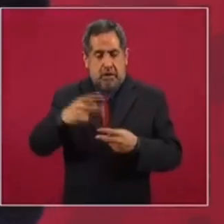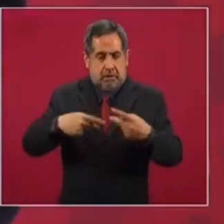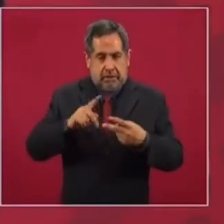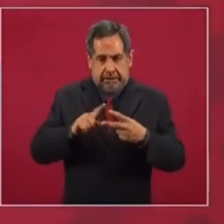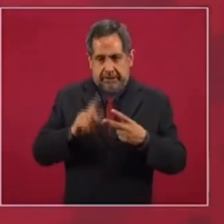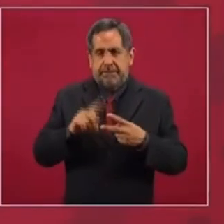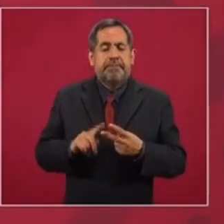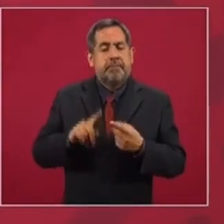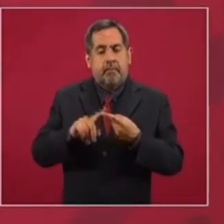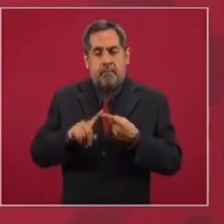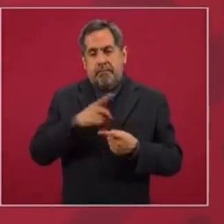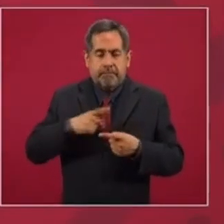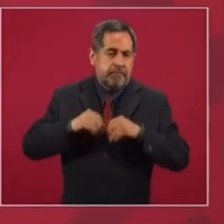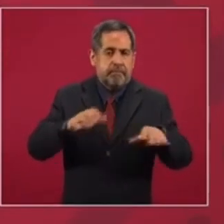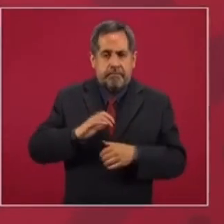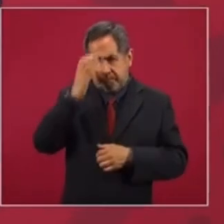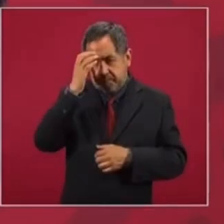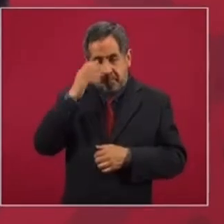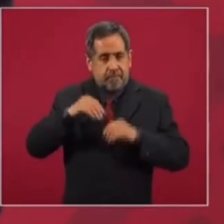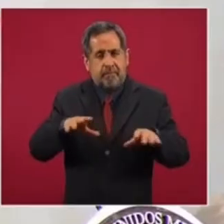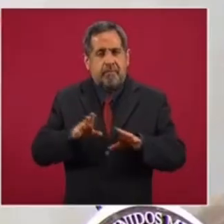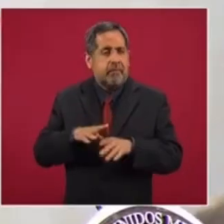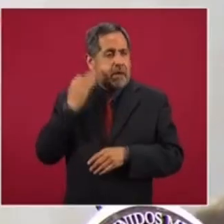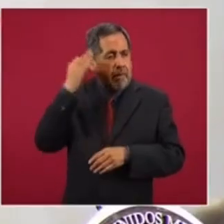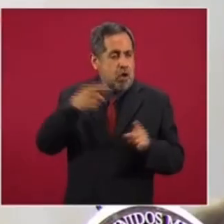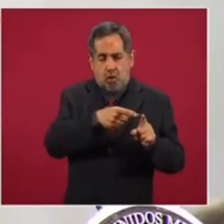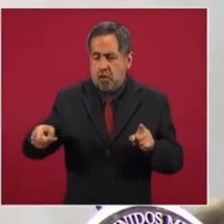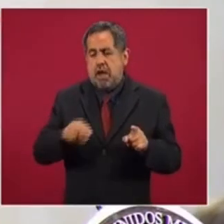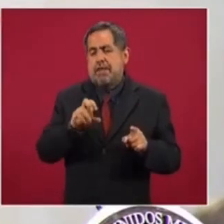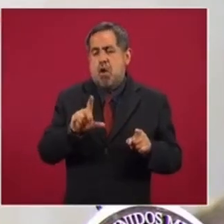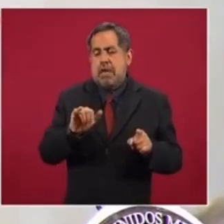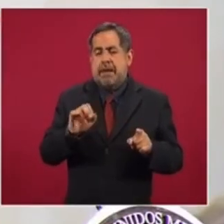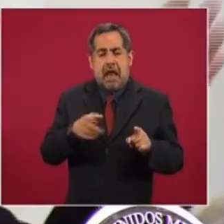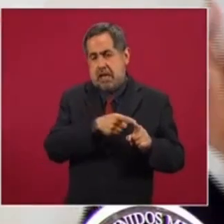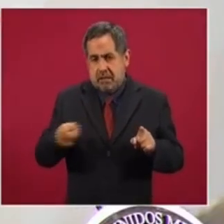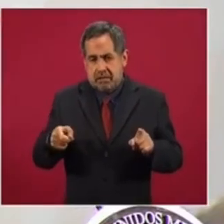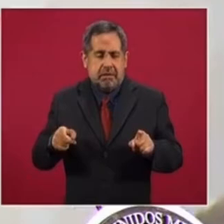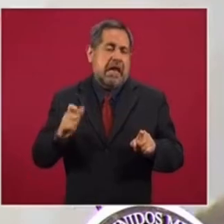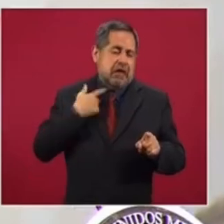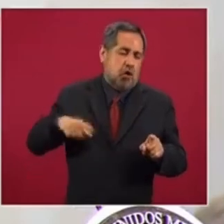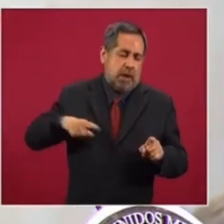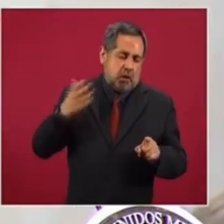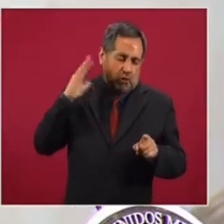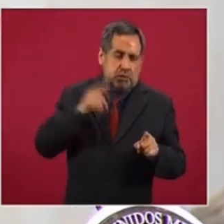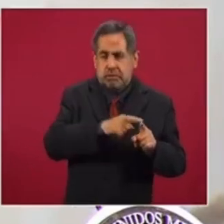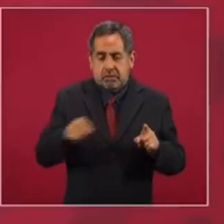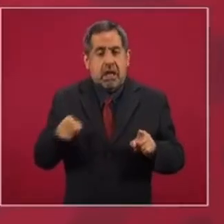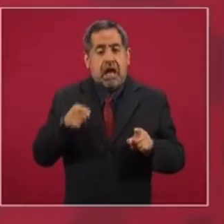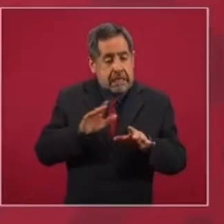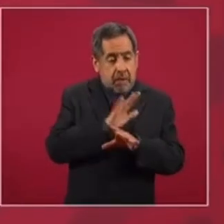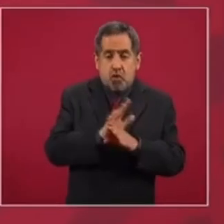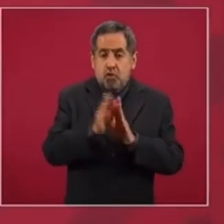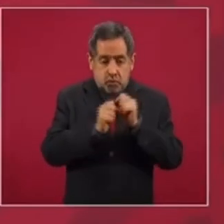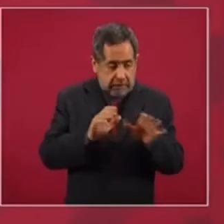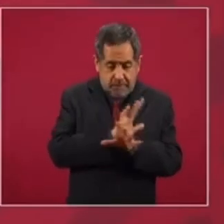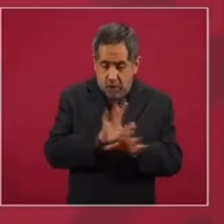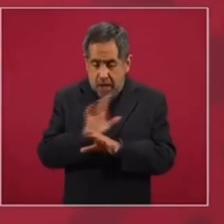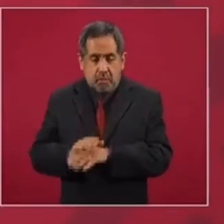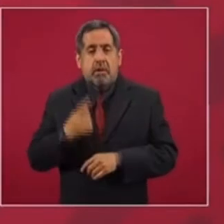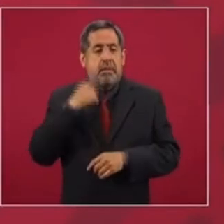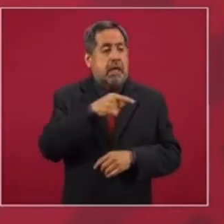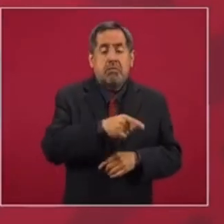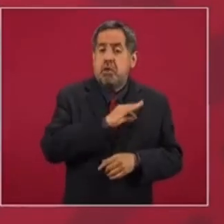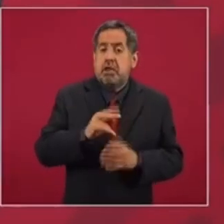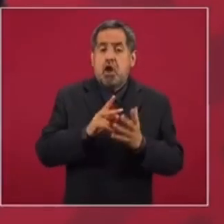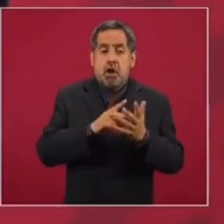Primero, que se conozca que durante el periodo neoliberal, es decir, en los gobiernos anteriores, se hicieron cambios a la Constitución para permitir la